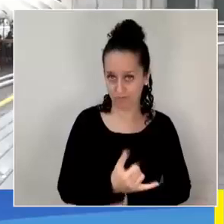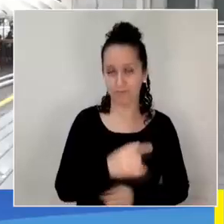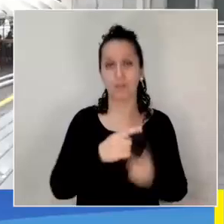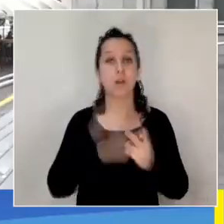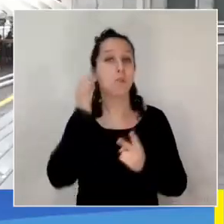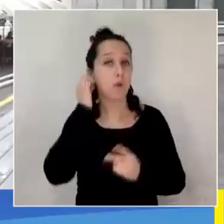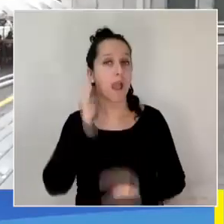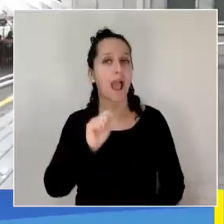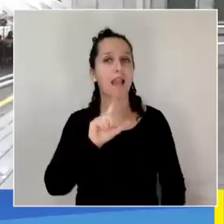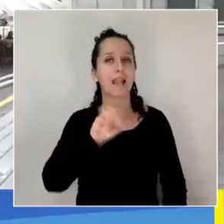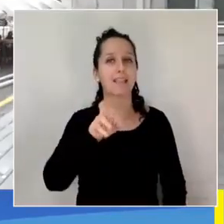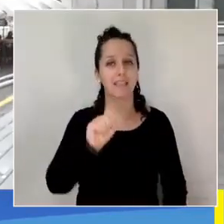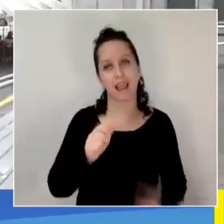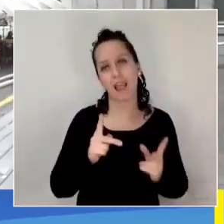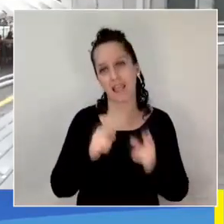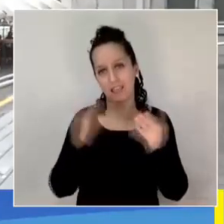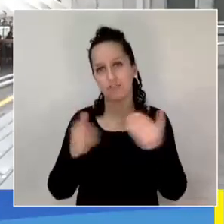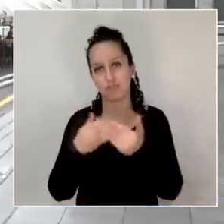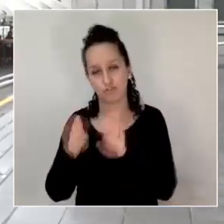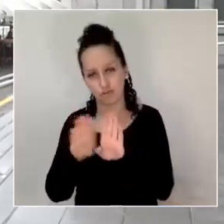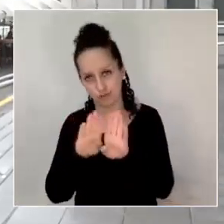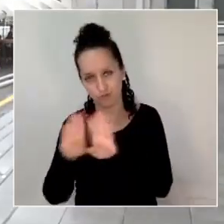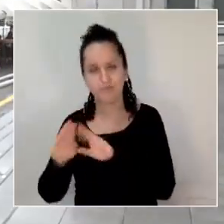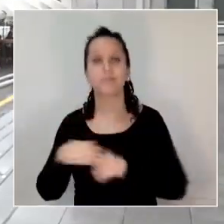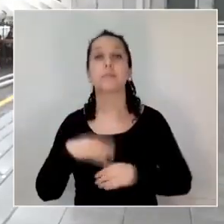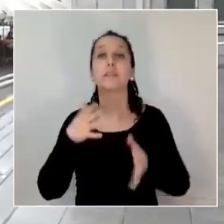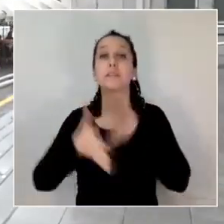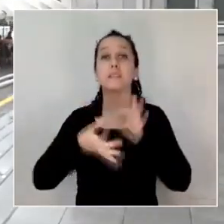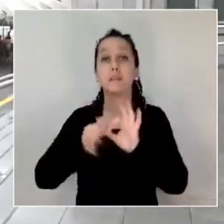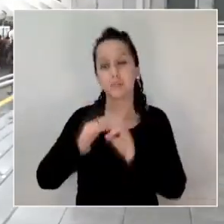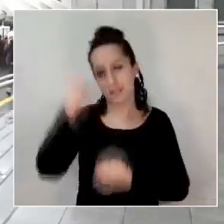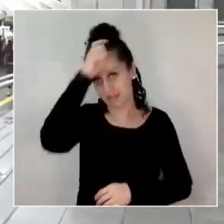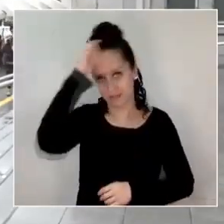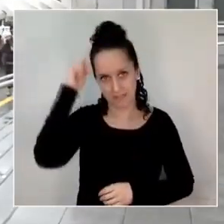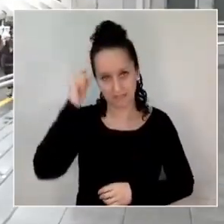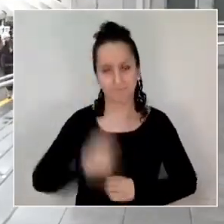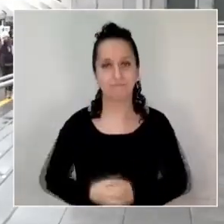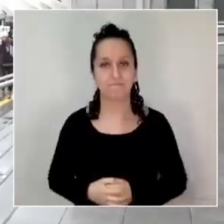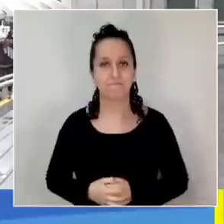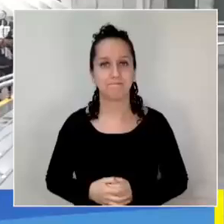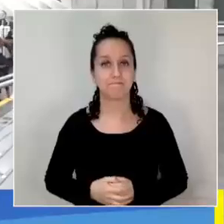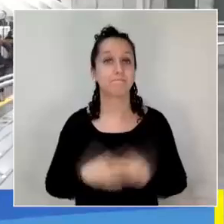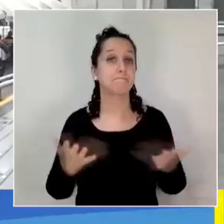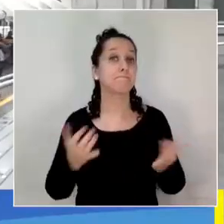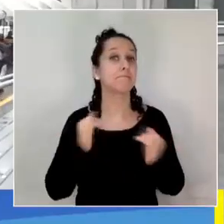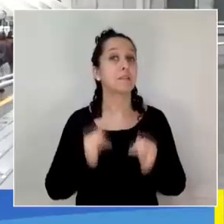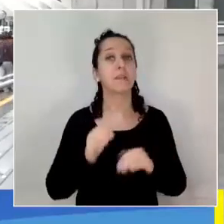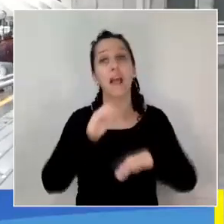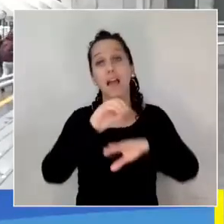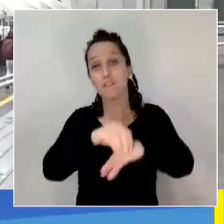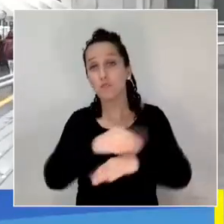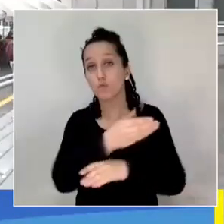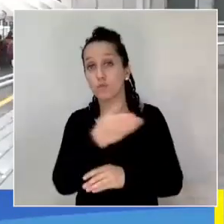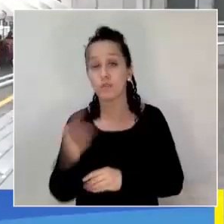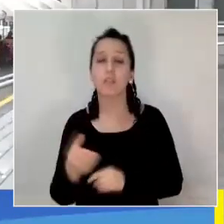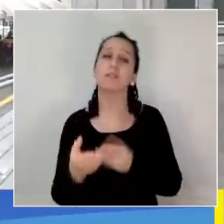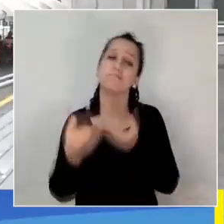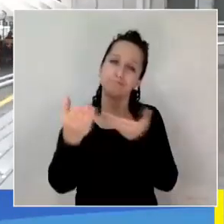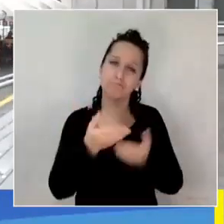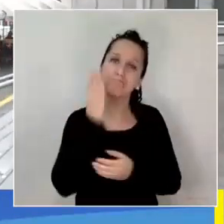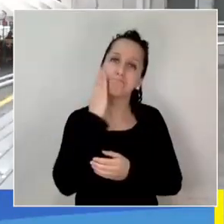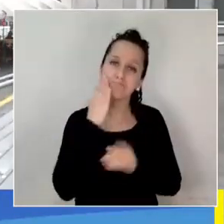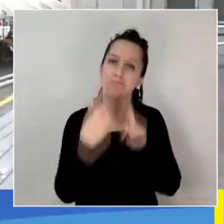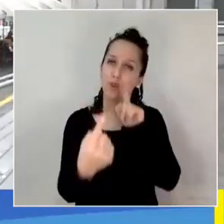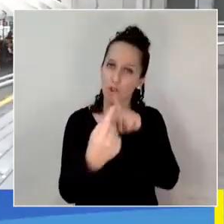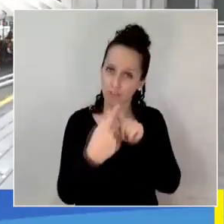Alejandra Carrillo Vinkler en la edición y la lengua de señas de Gabriela Varas Antwerp. Como siempre, las y los dejamos cordialmente invitados